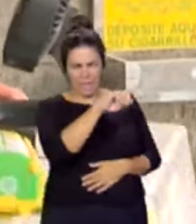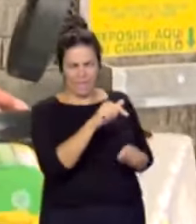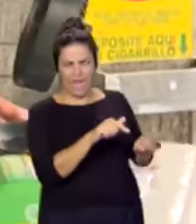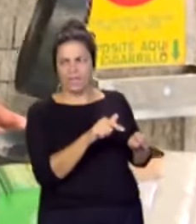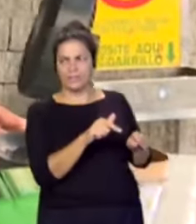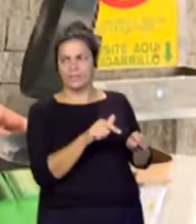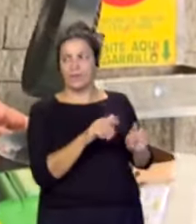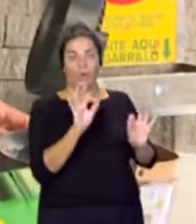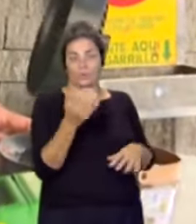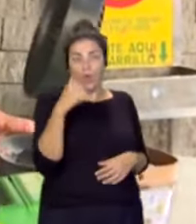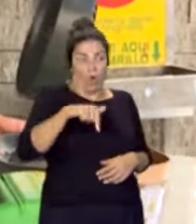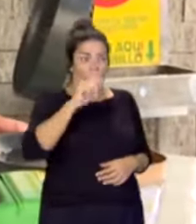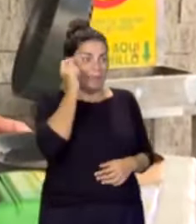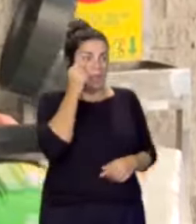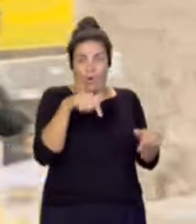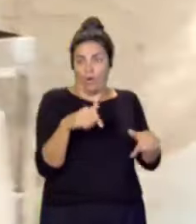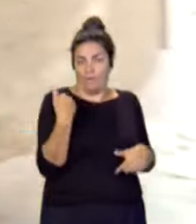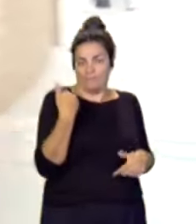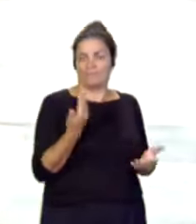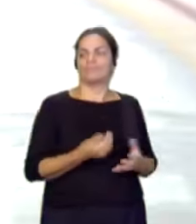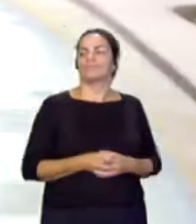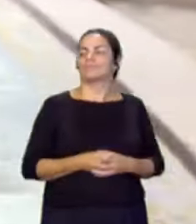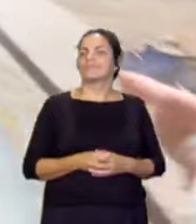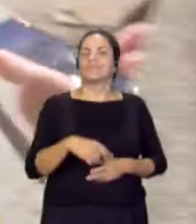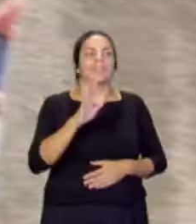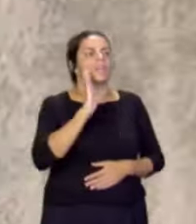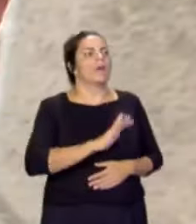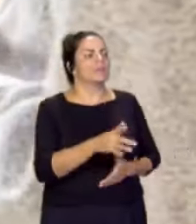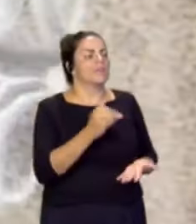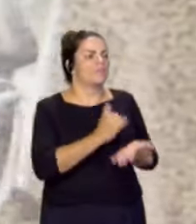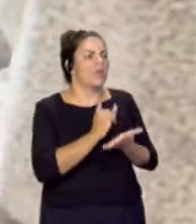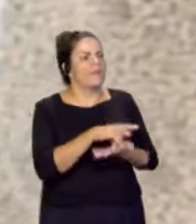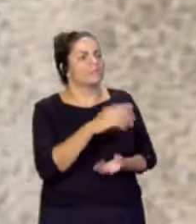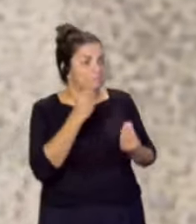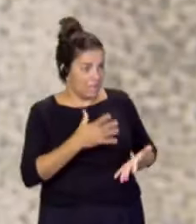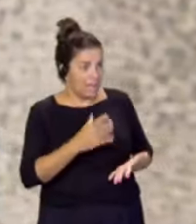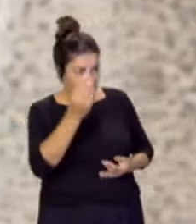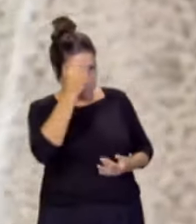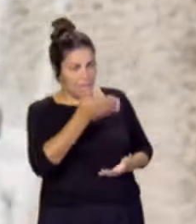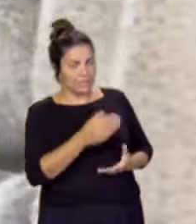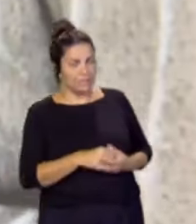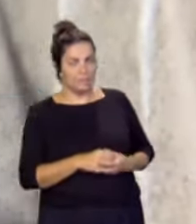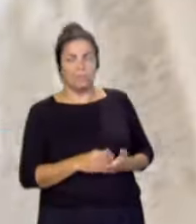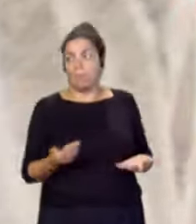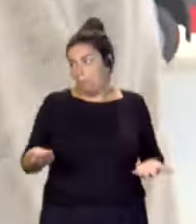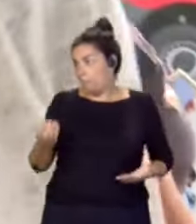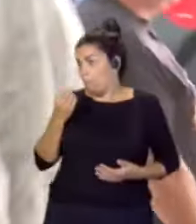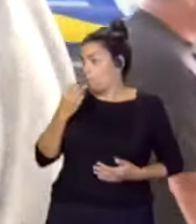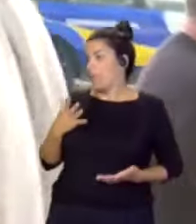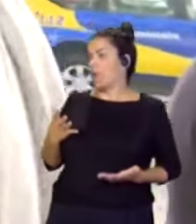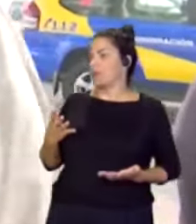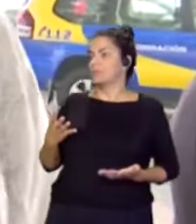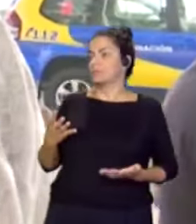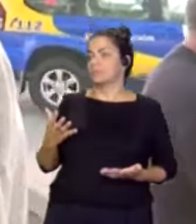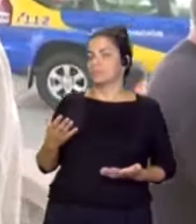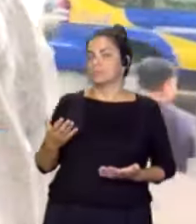cómo...? Me acabo de enterar hoy, me acabo de enterar hoy. ¿Y qué le parece este tipo de pruebas, este tipo de ensayo para la población? Bien, si prevé